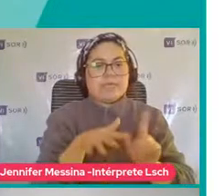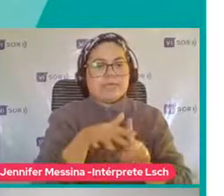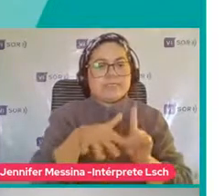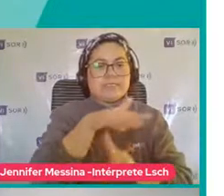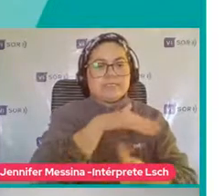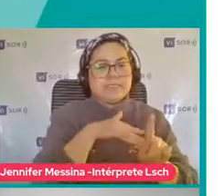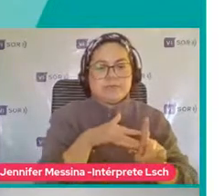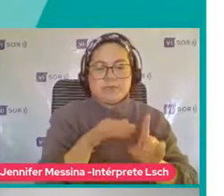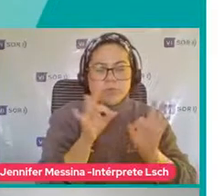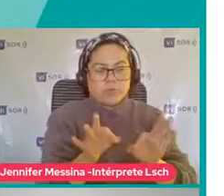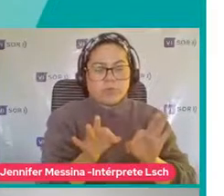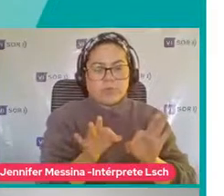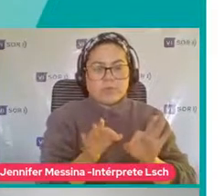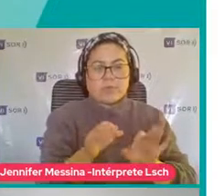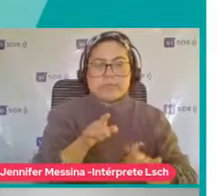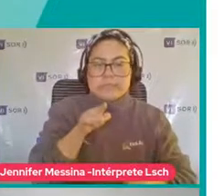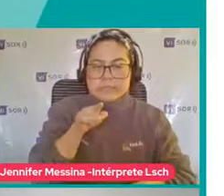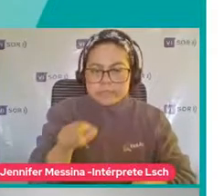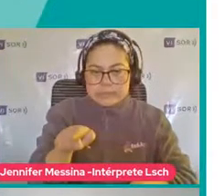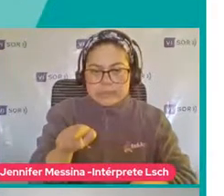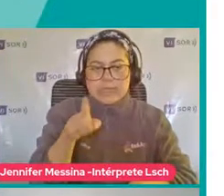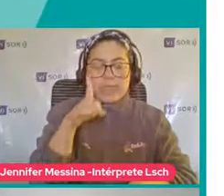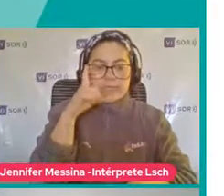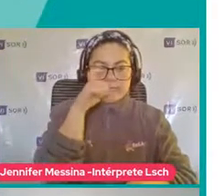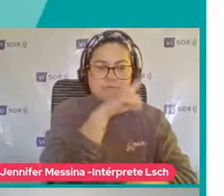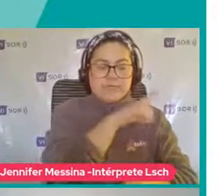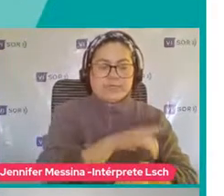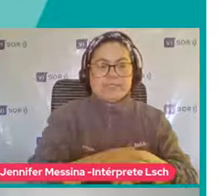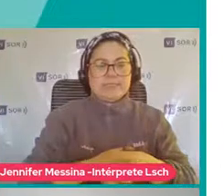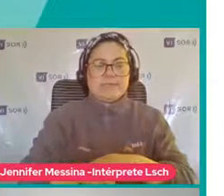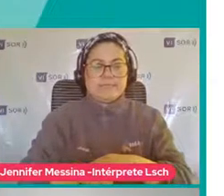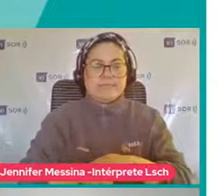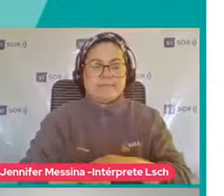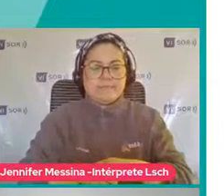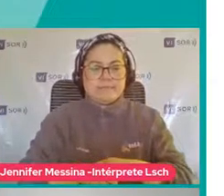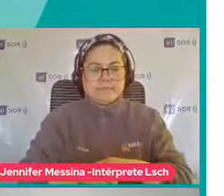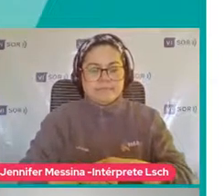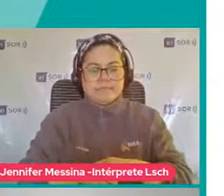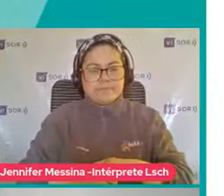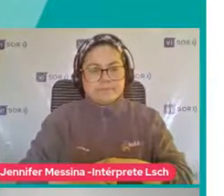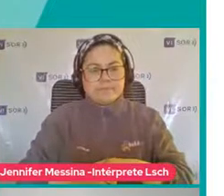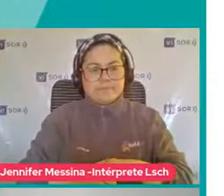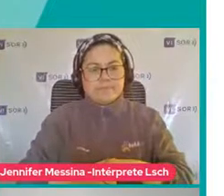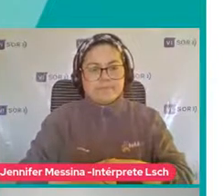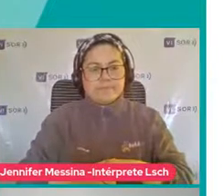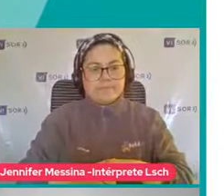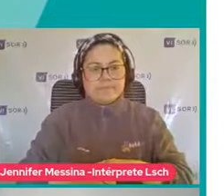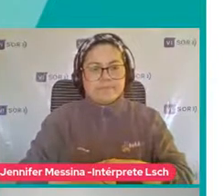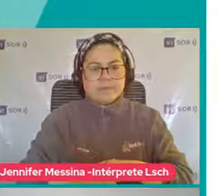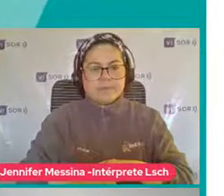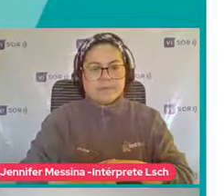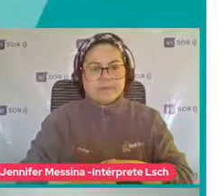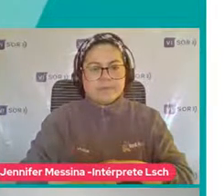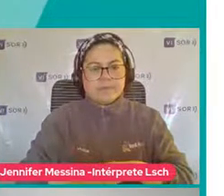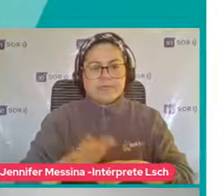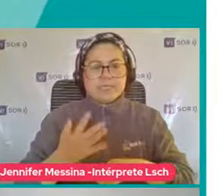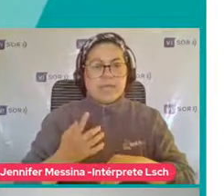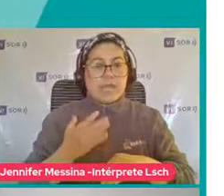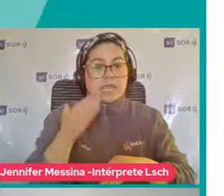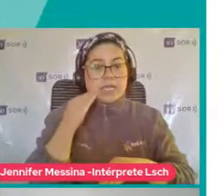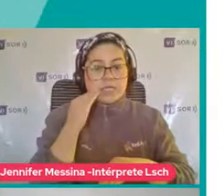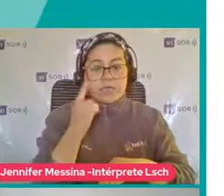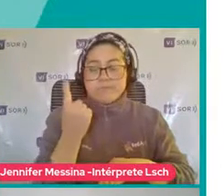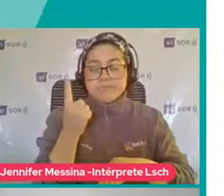Específico Entonces Eso les dificulta Y desde ahí Entonces En general No apuntan Con el dedo Cuando